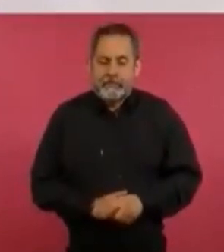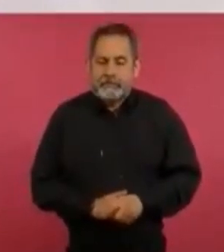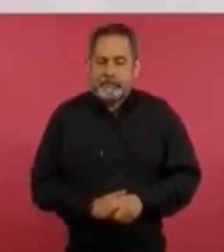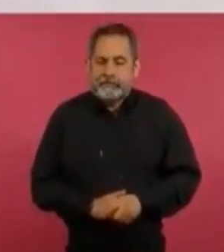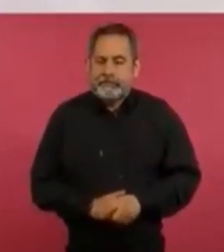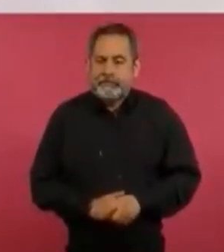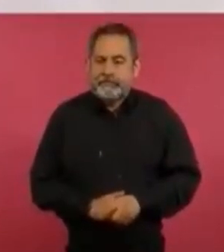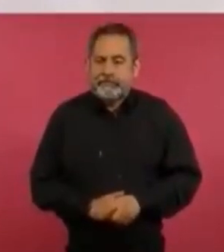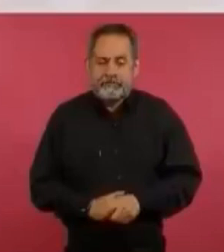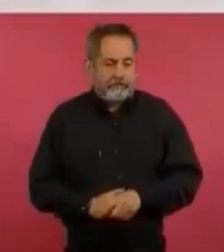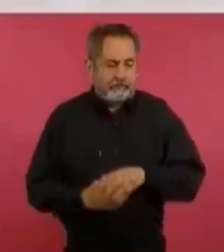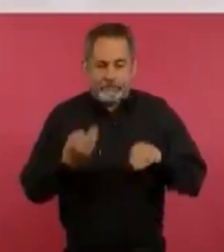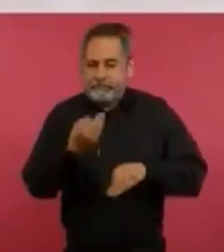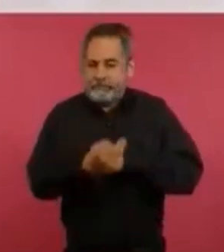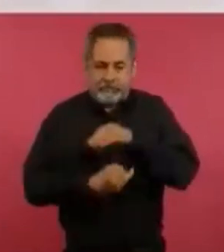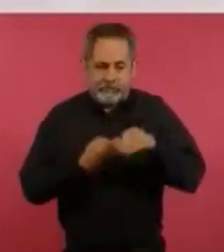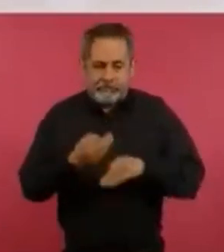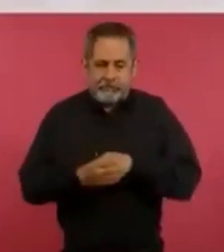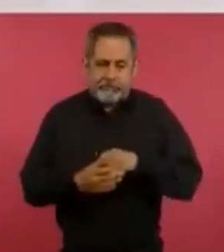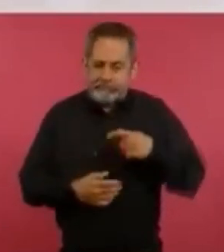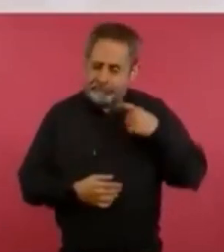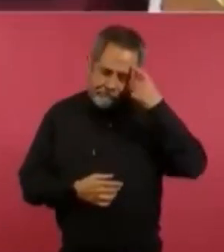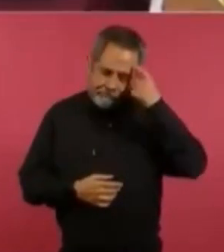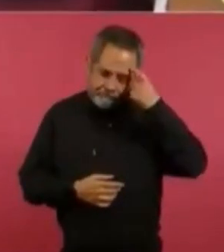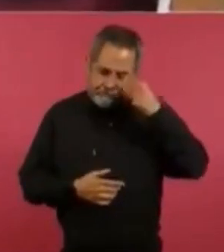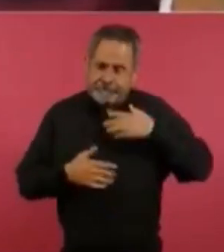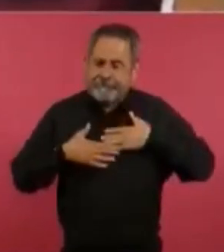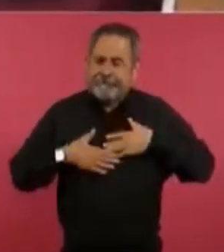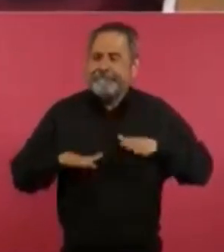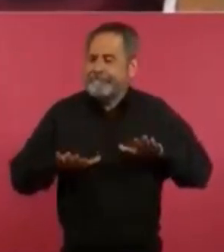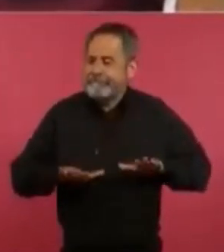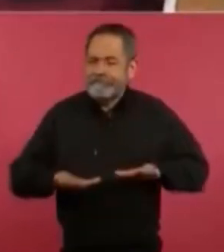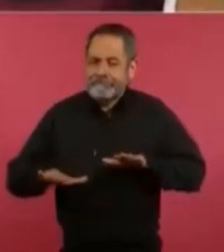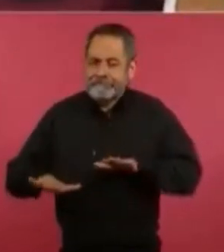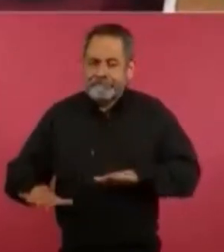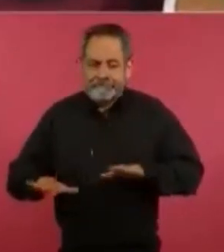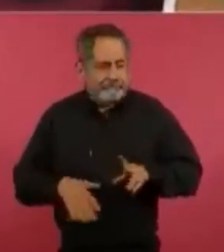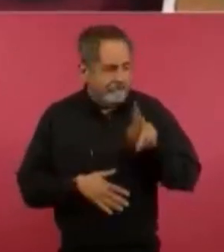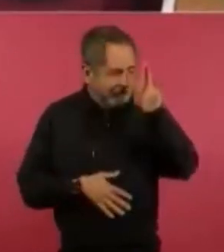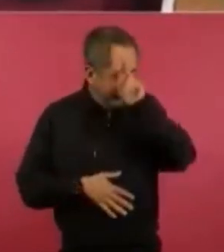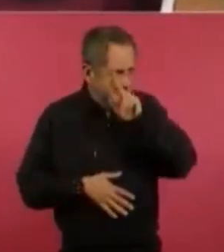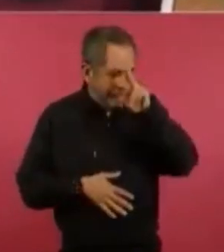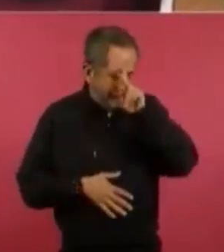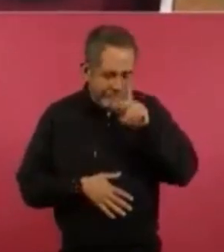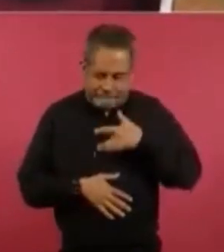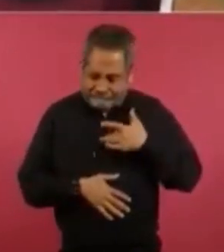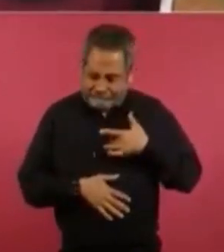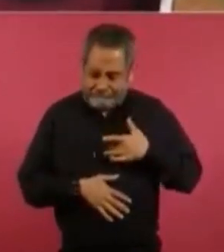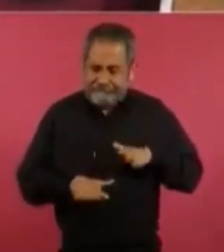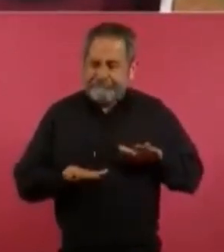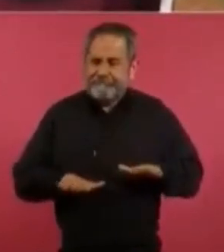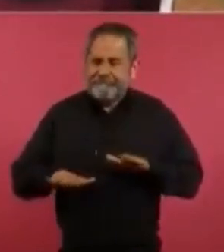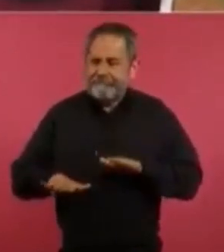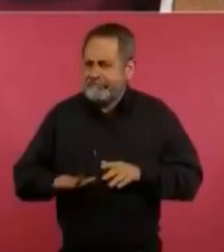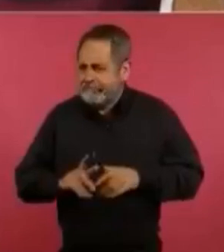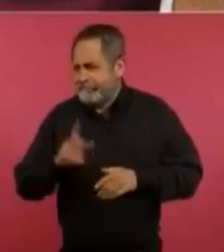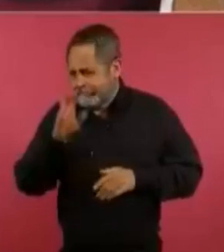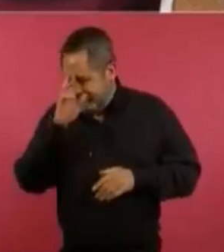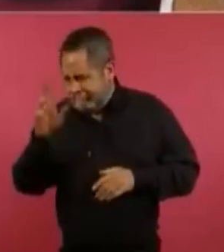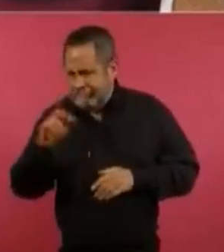serenarnos, autolimitarnos y respetarnos.